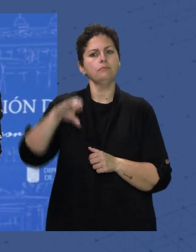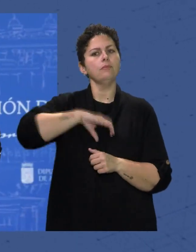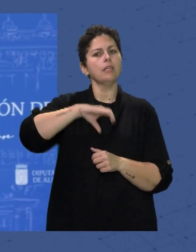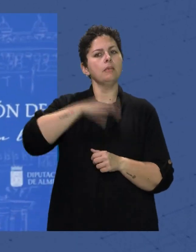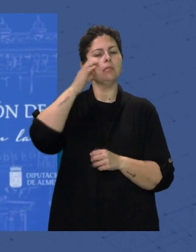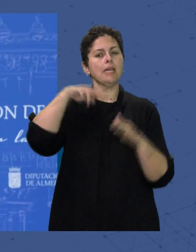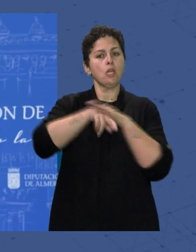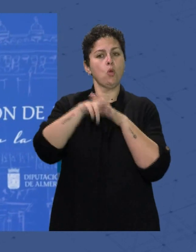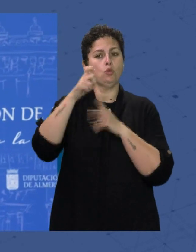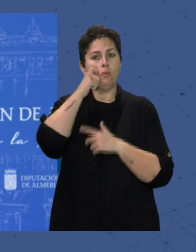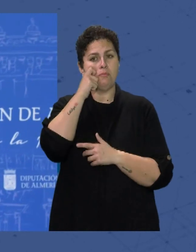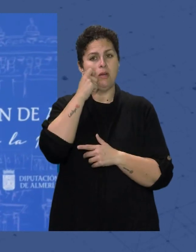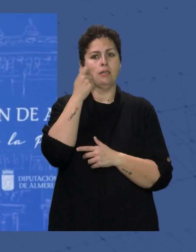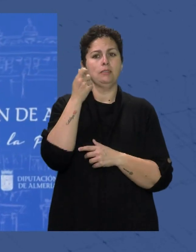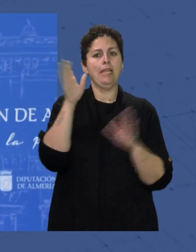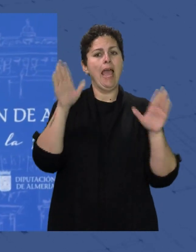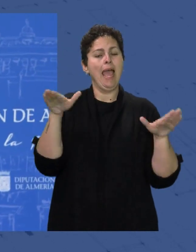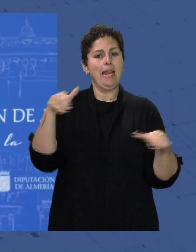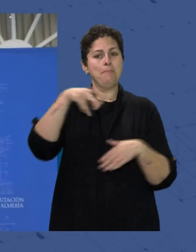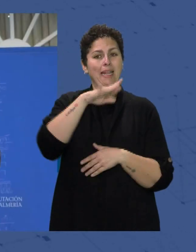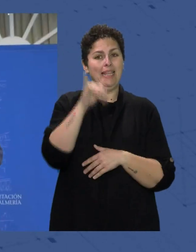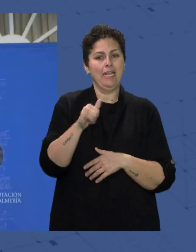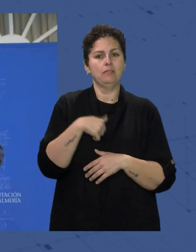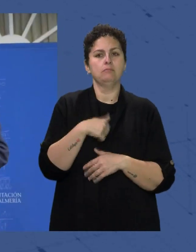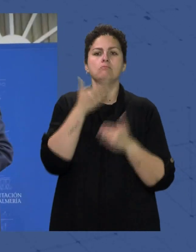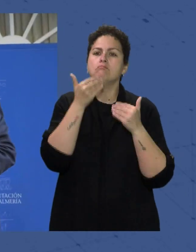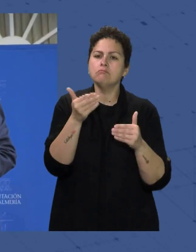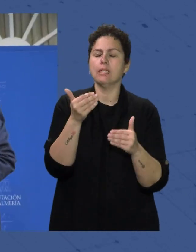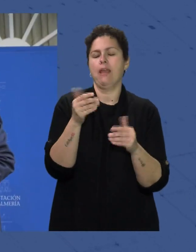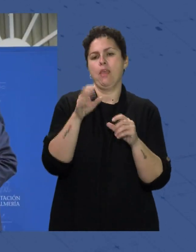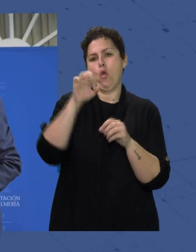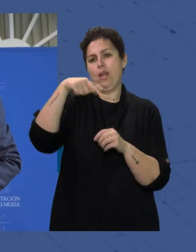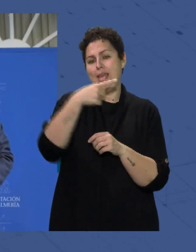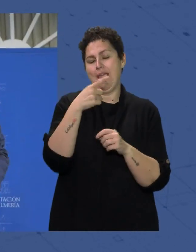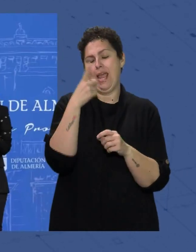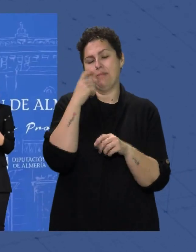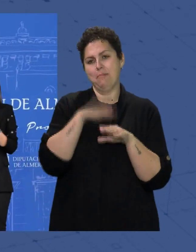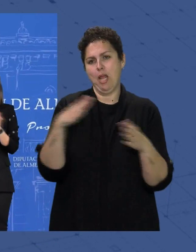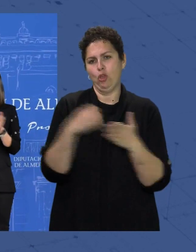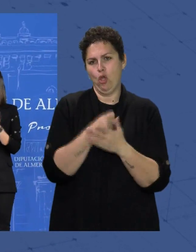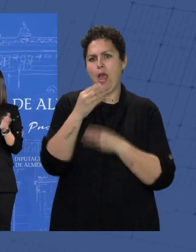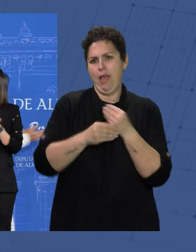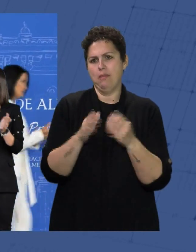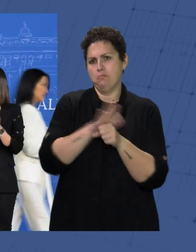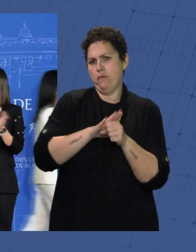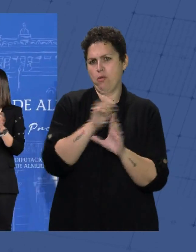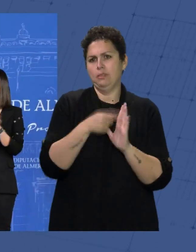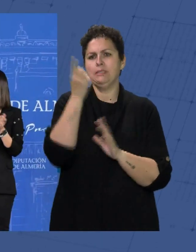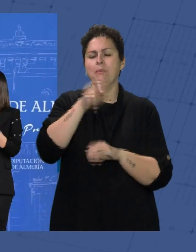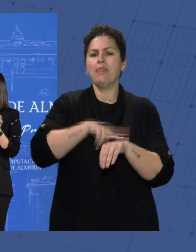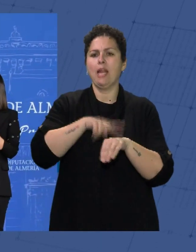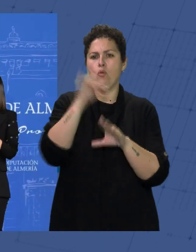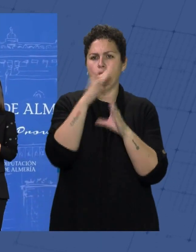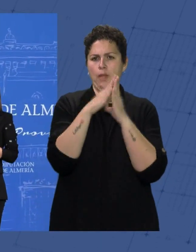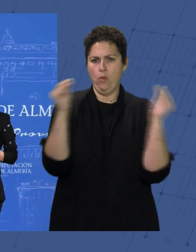Recursos Humanos Y Régimen Interior Ángeles Martínez Ha agradecido El trabajo Que Almería Para Todos Emprende En toda la provincia Por su parte La delegada Del gobierno De la Junta